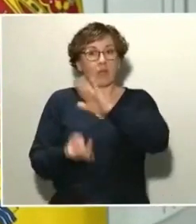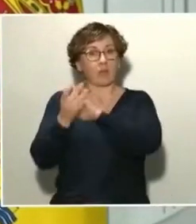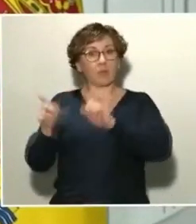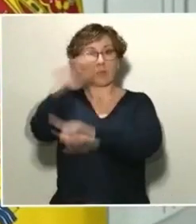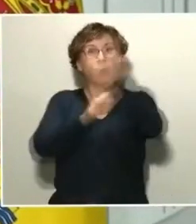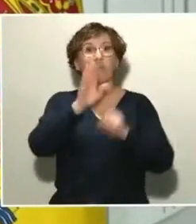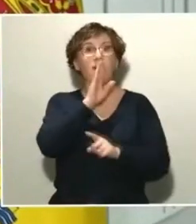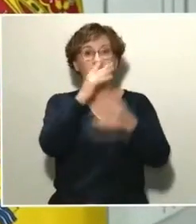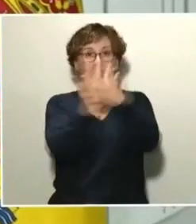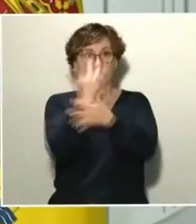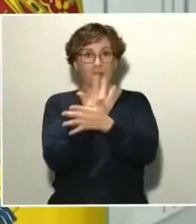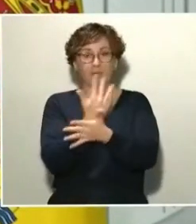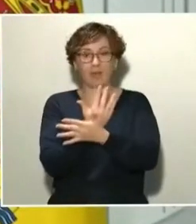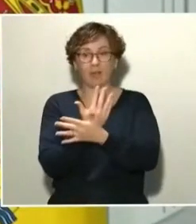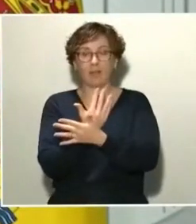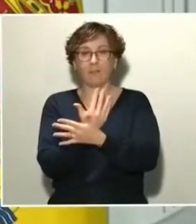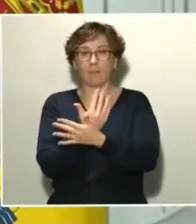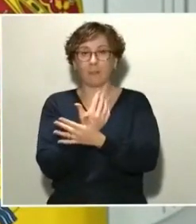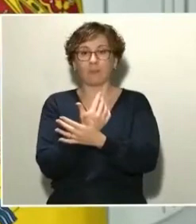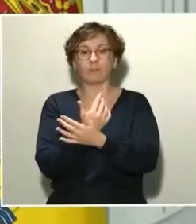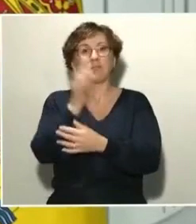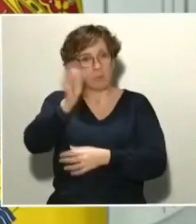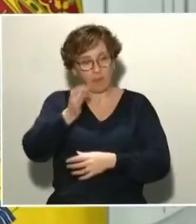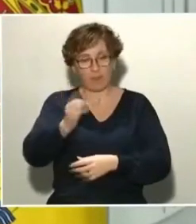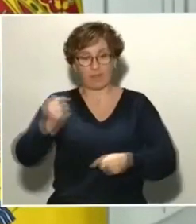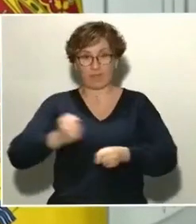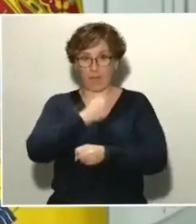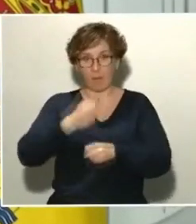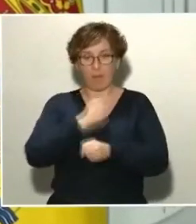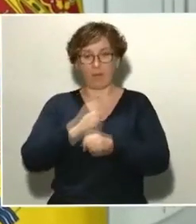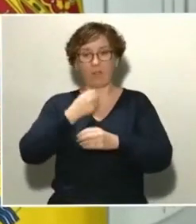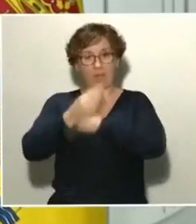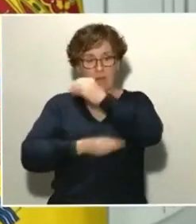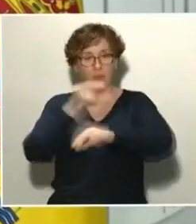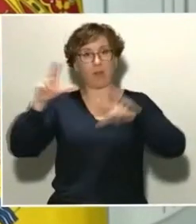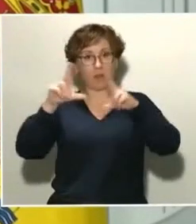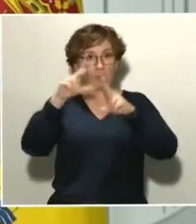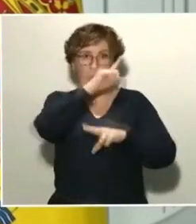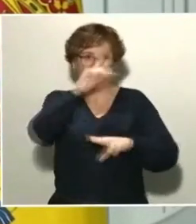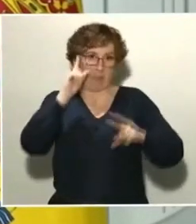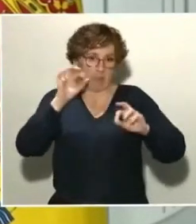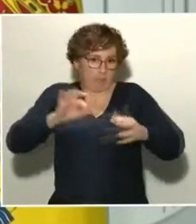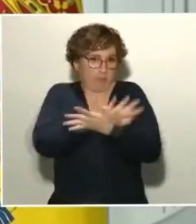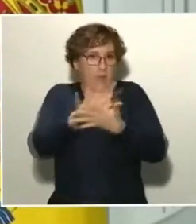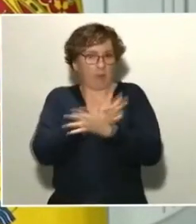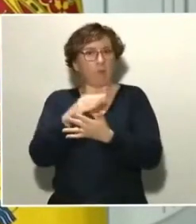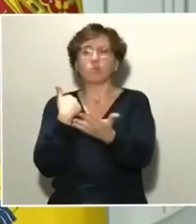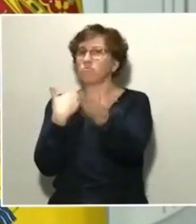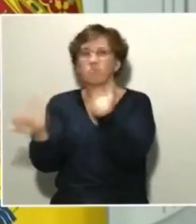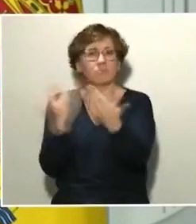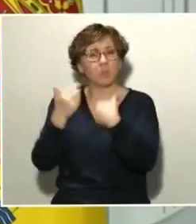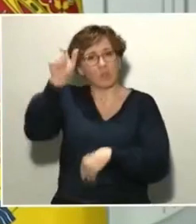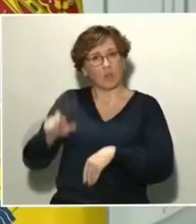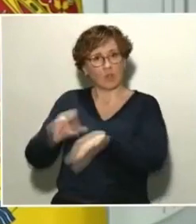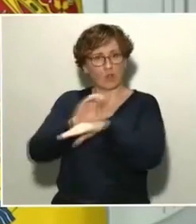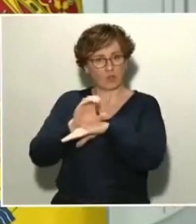estamos reforzando el trabajo que está haciendo la Comunidad de Madrid en este caso. Estoy en comunicación fluida con el consejero. Es verdad que el sistema